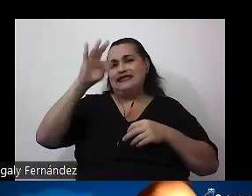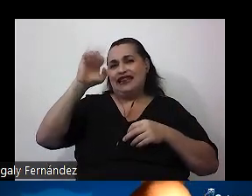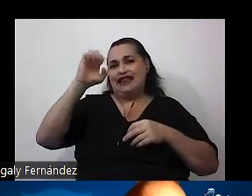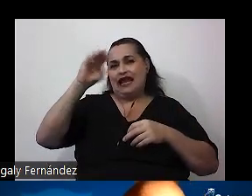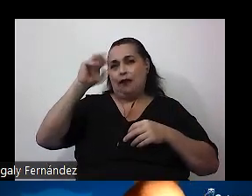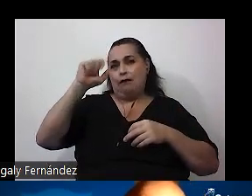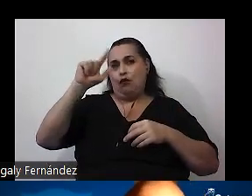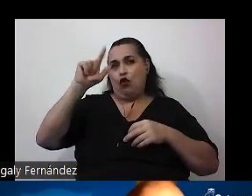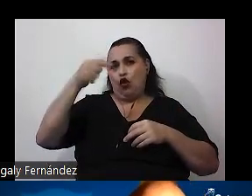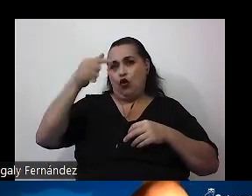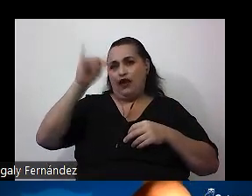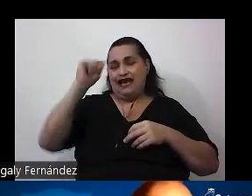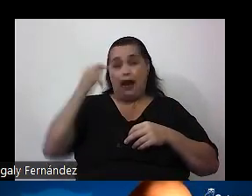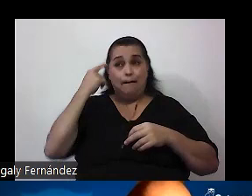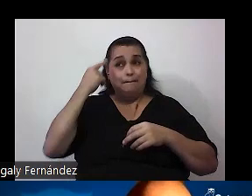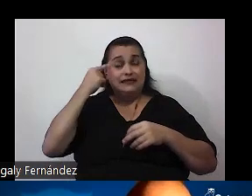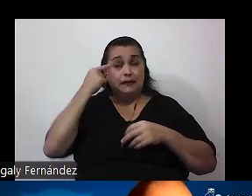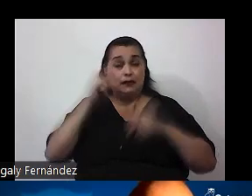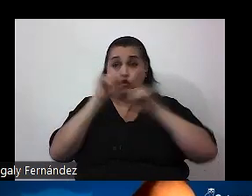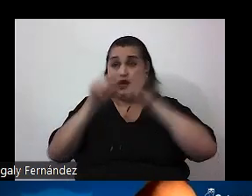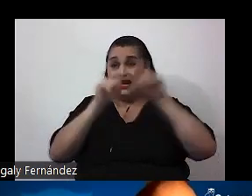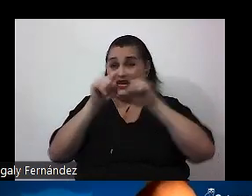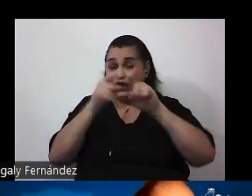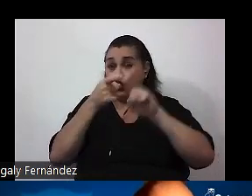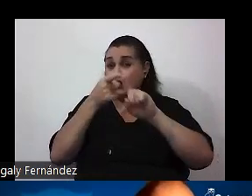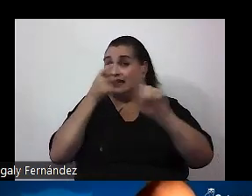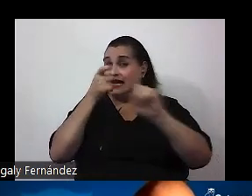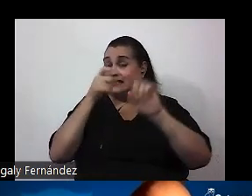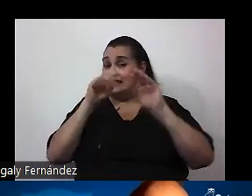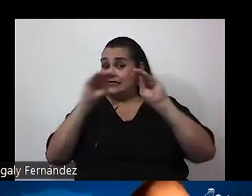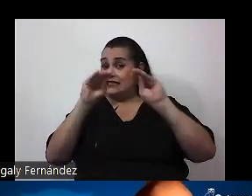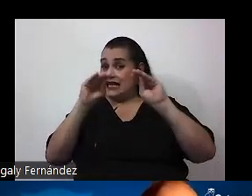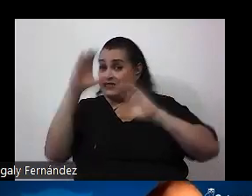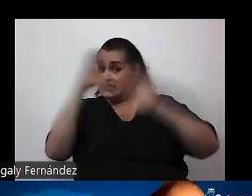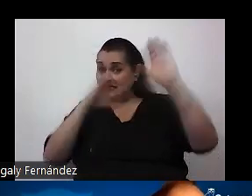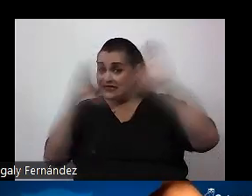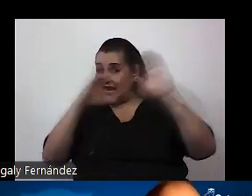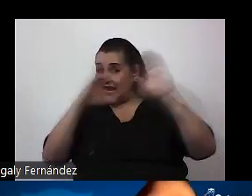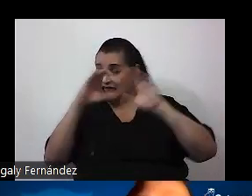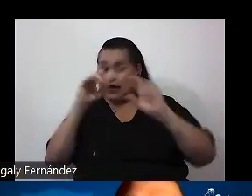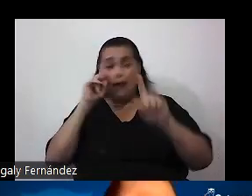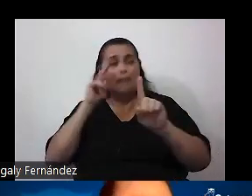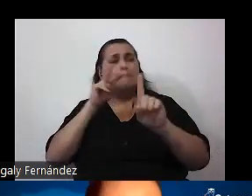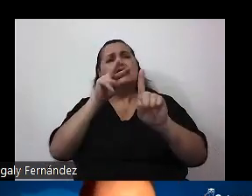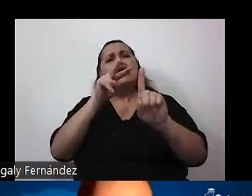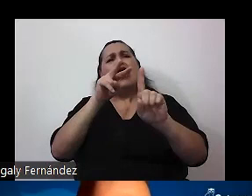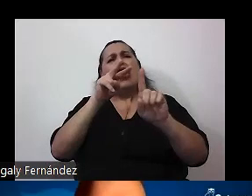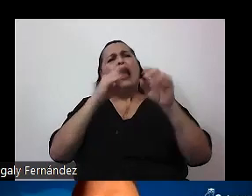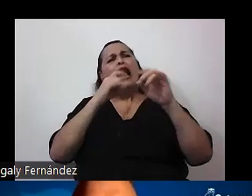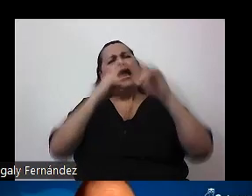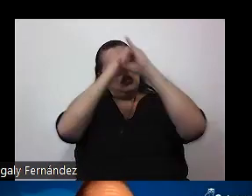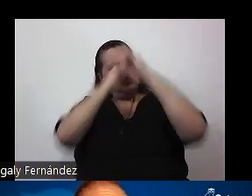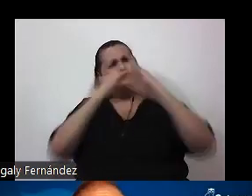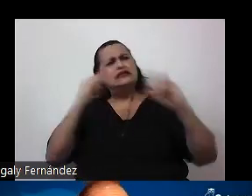pensamiento crítico desde la enseñanza de las ciencias, no podemos hacerlo con una mirada ingenua acerca de qué son las ciencias.